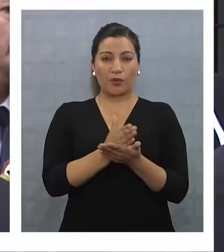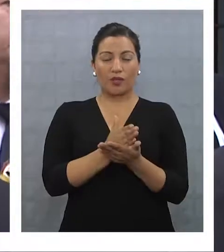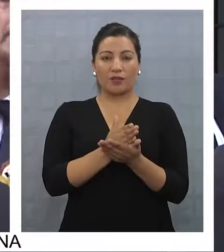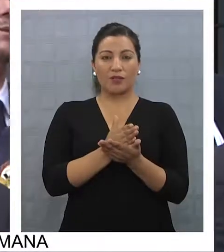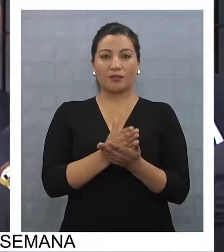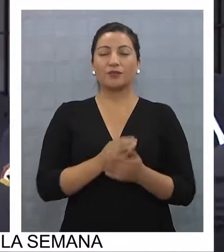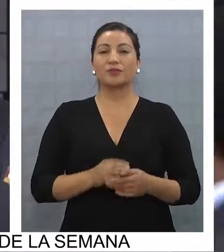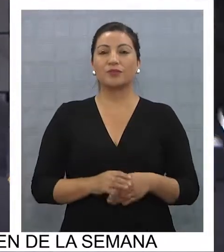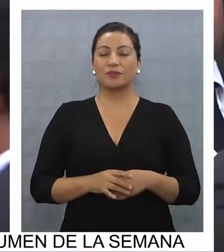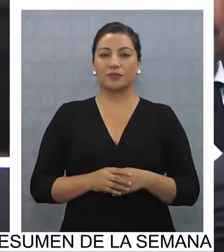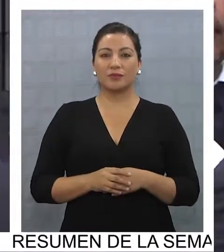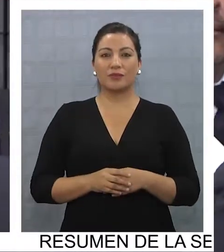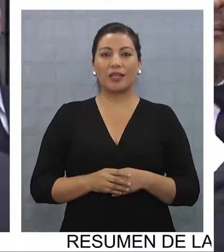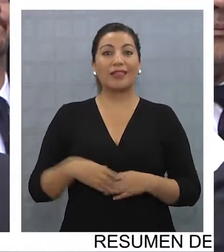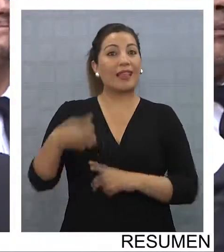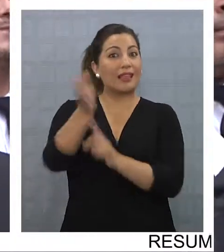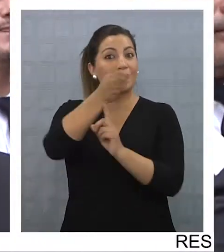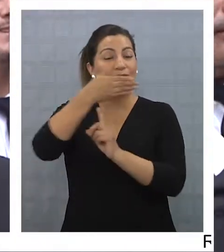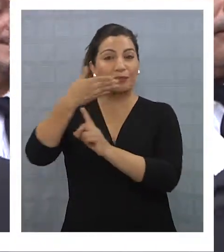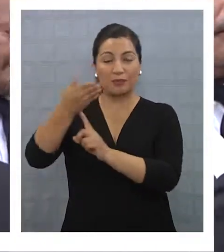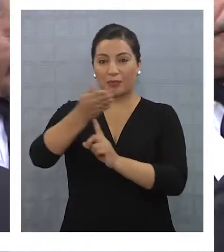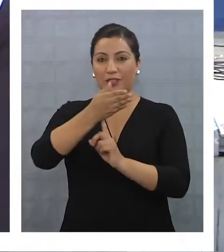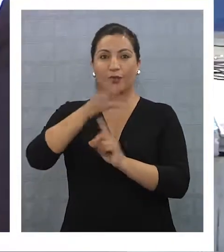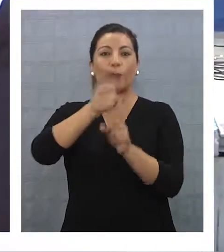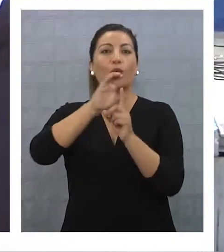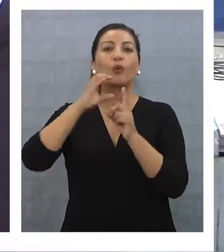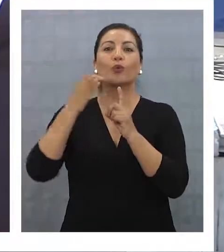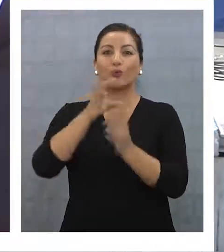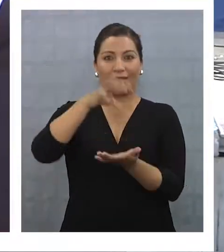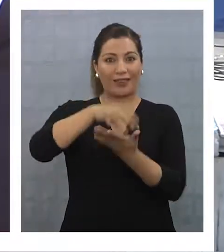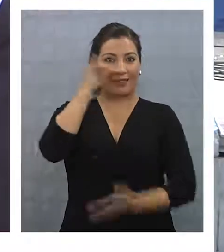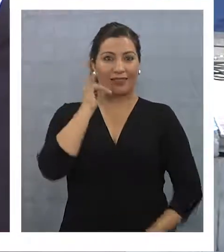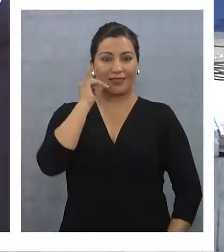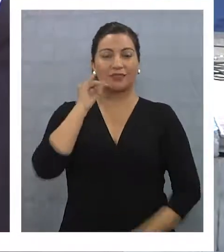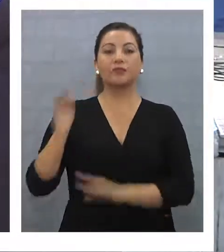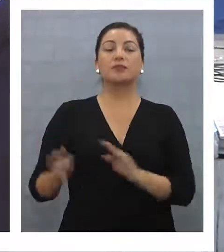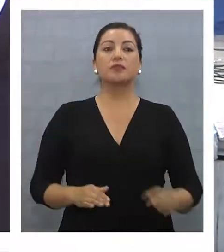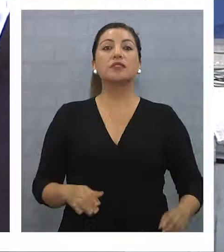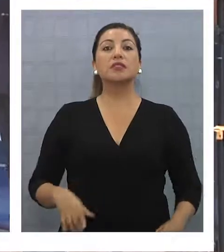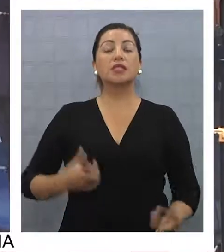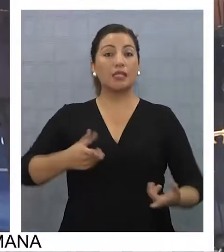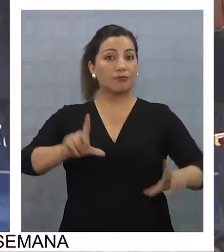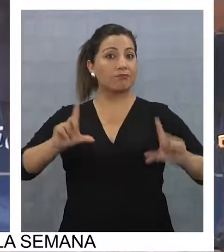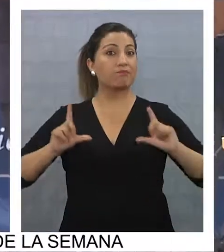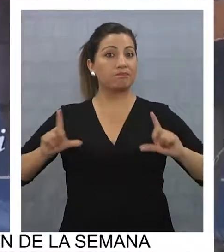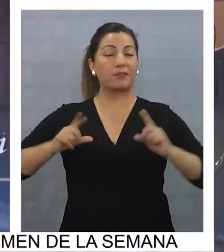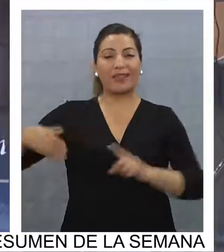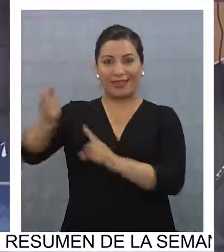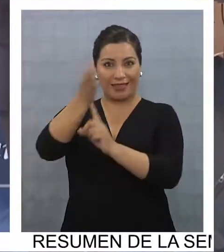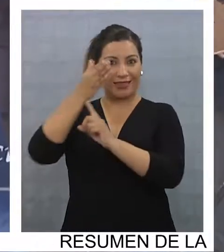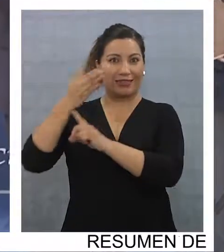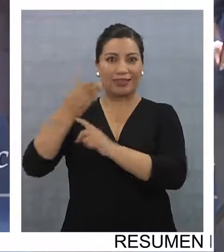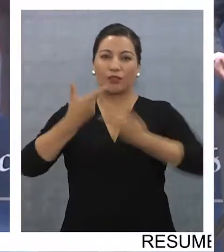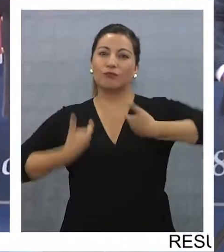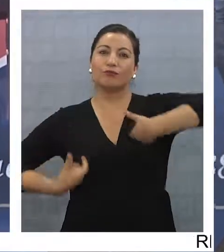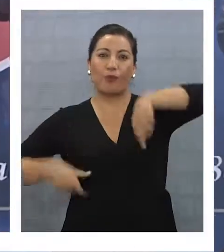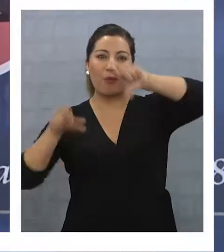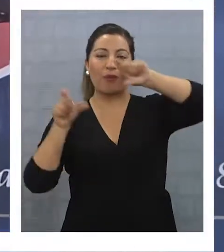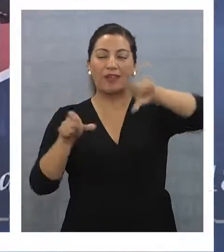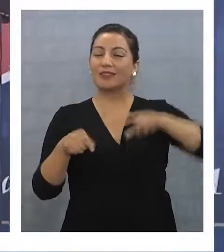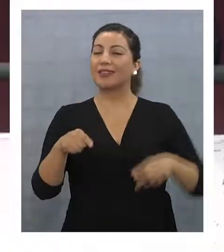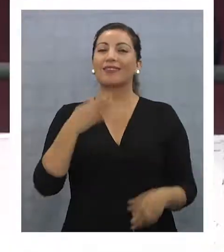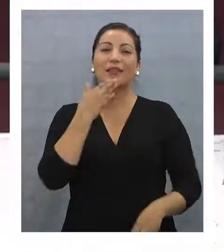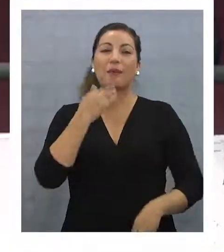cuando se llama, es parte del patrimonio ya cultural de nuestra ciudad. La entrega de los estandartes es otro de los momentos